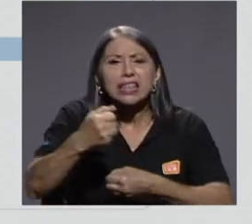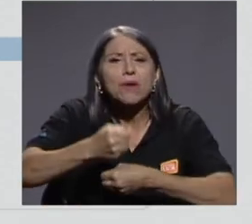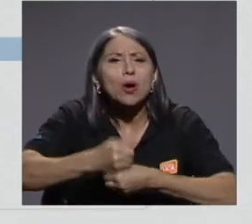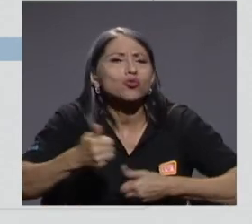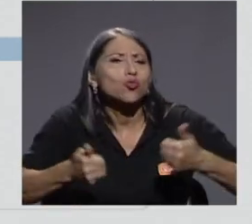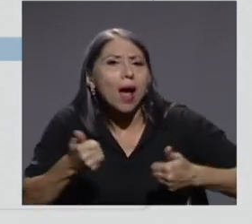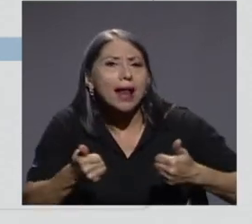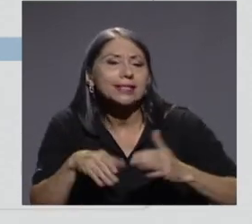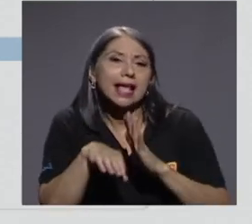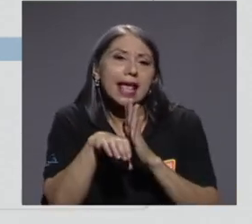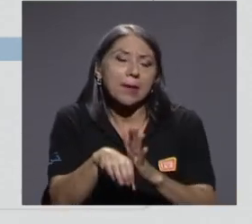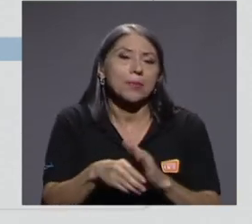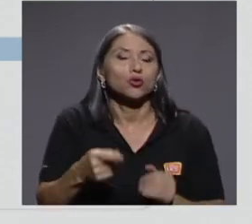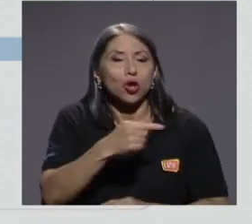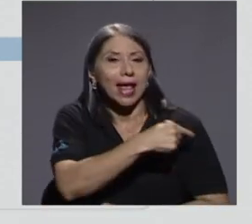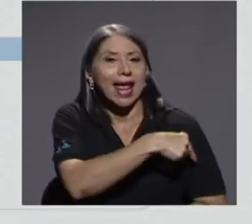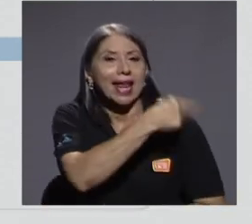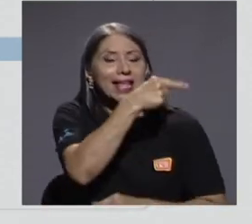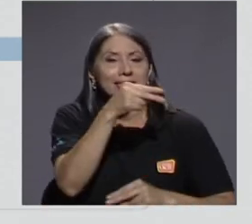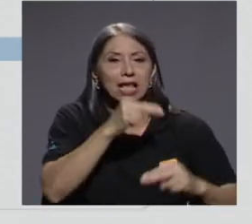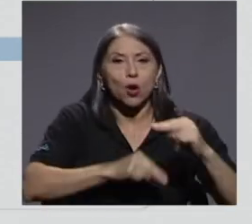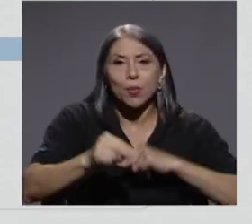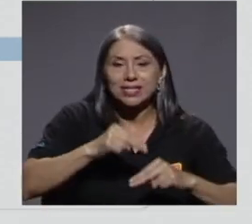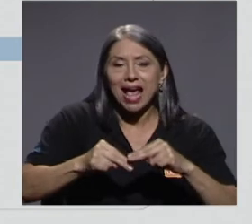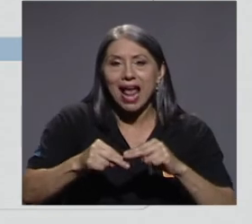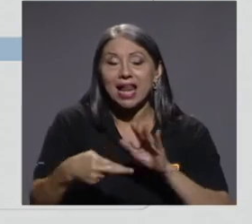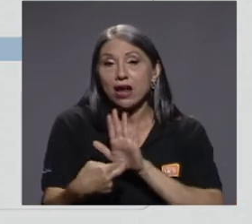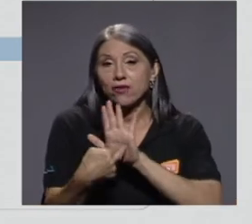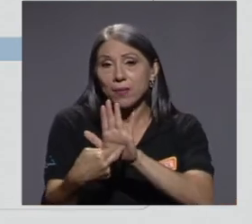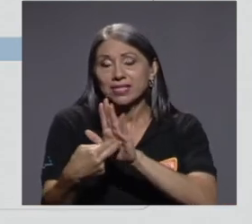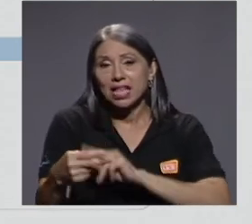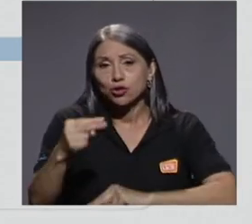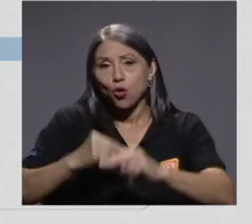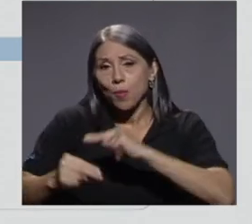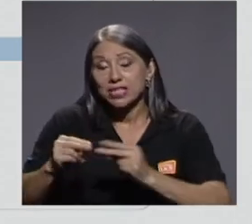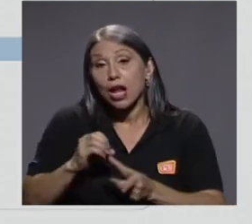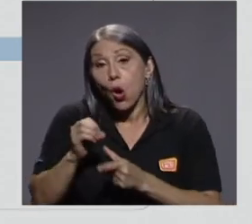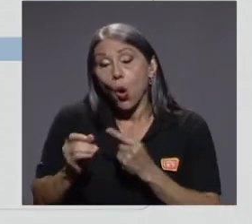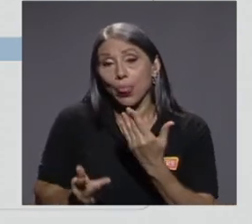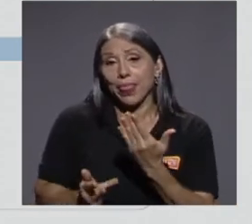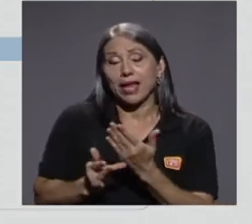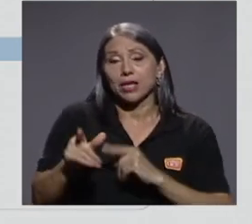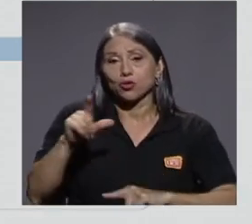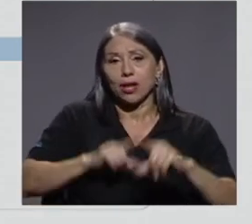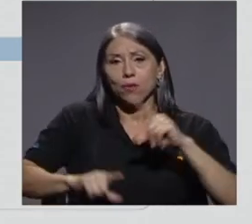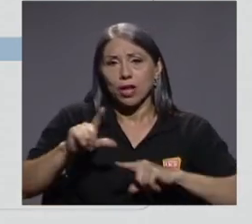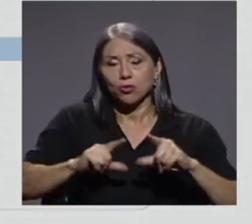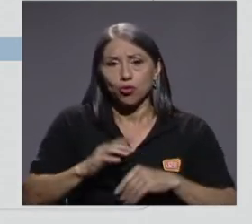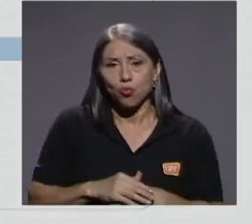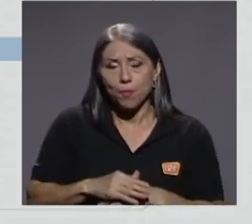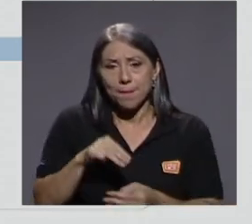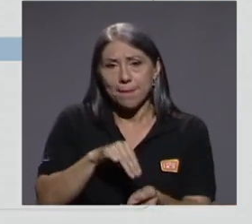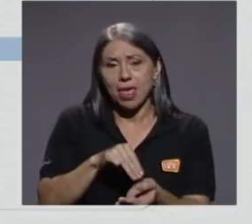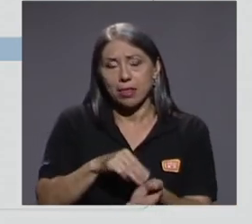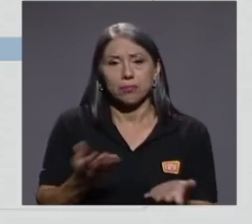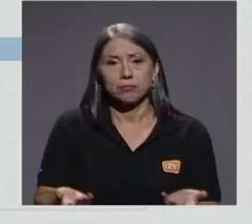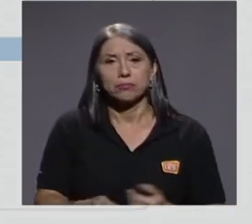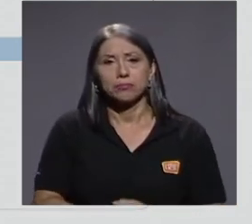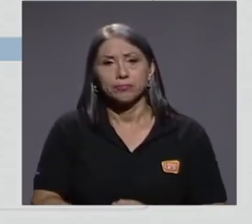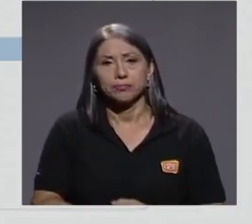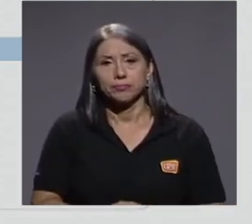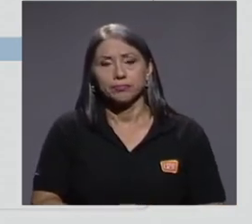por ejemplo, con la gerencia comercial, la representación comercial o los técnicos de laboratorio médico, por ejemplo.